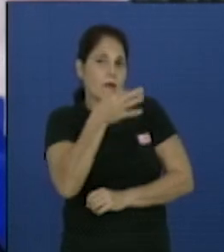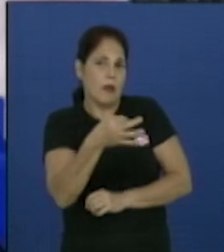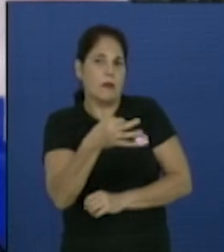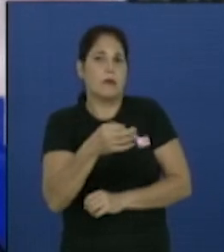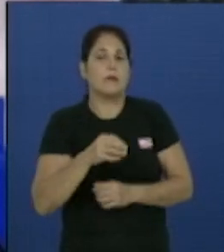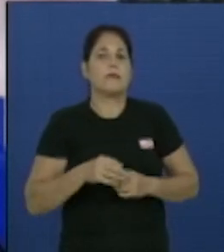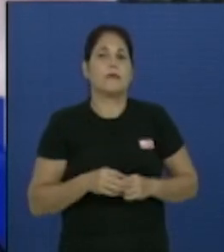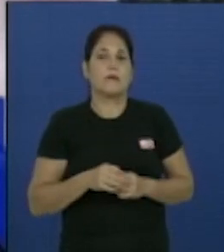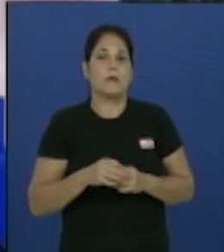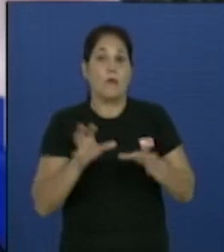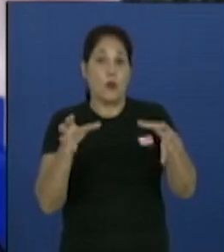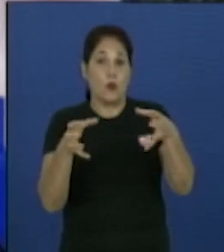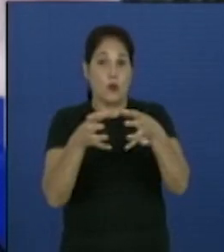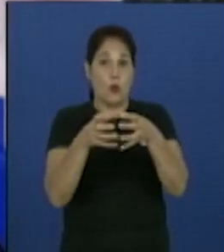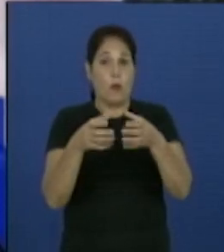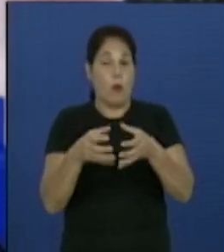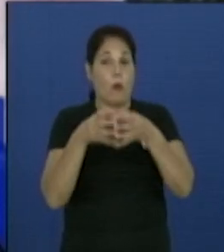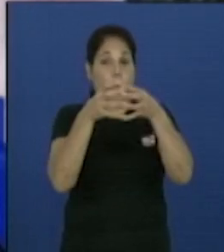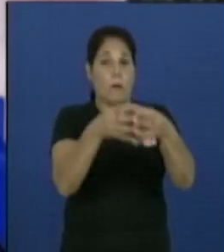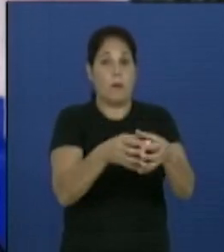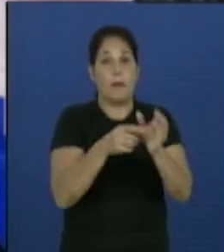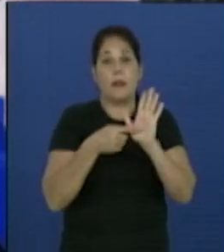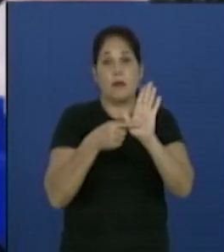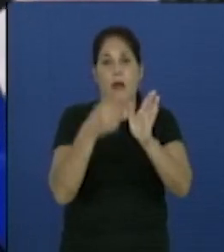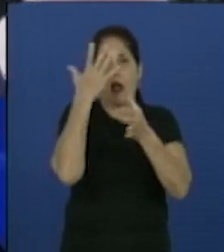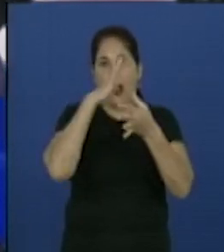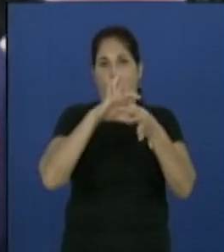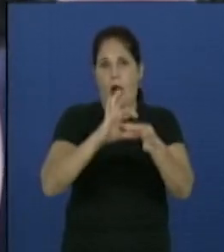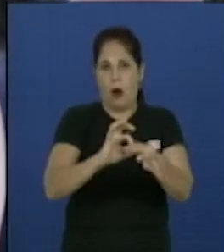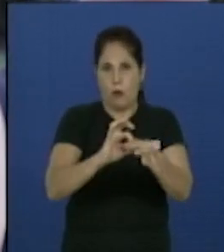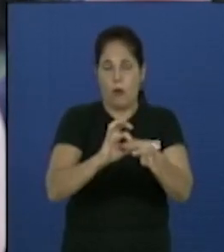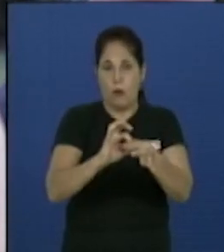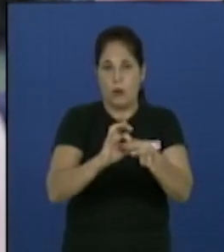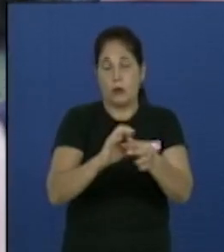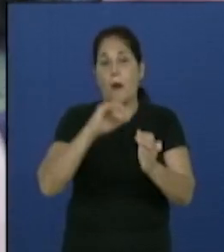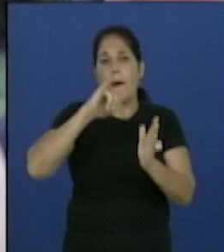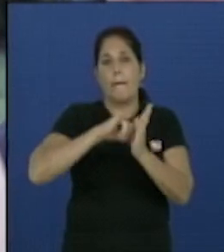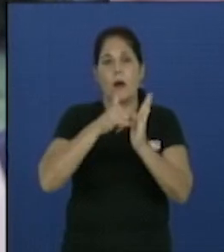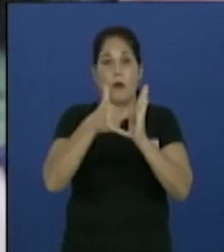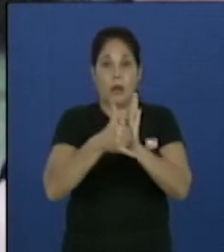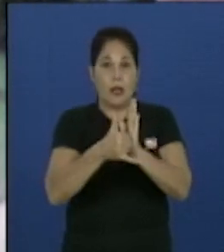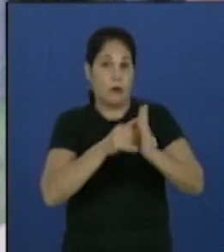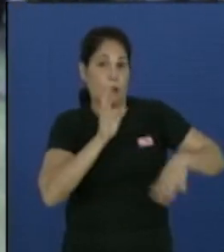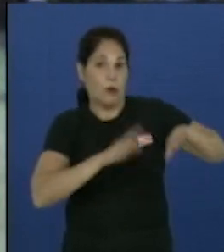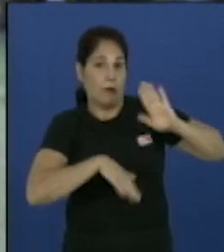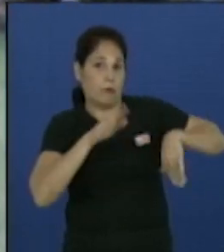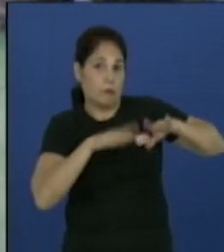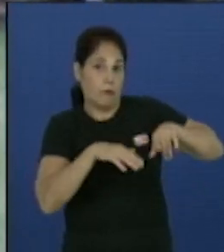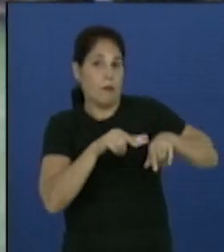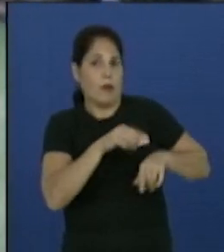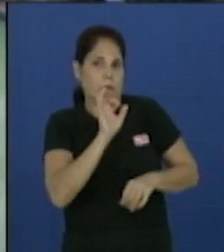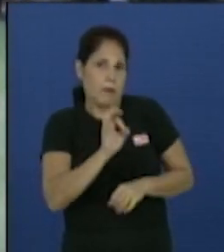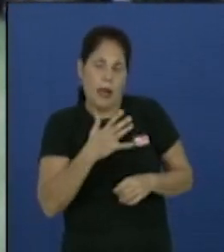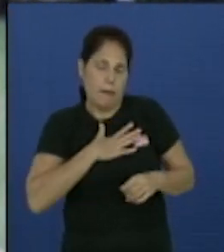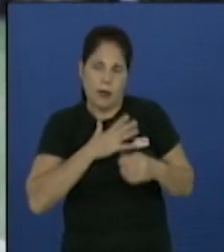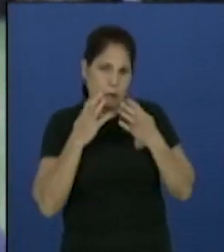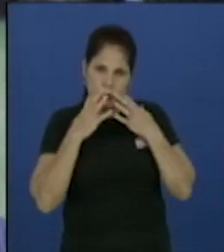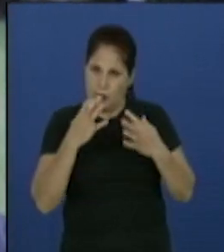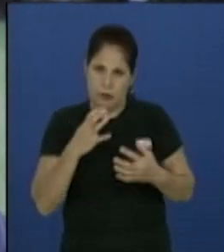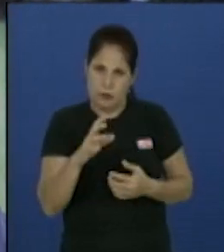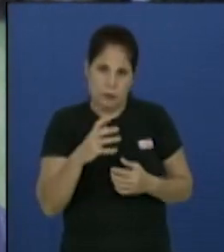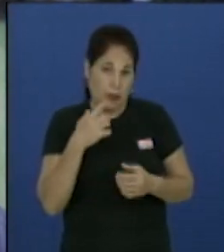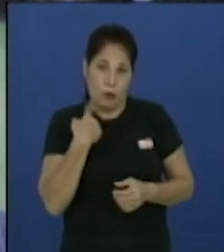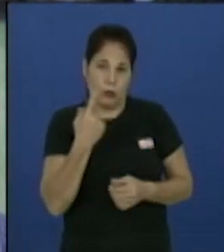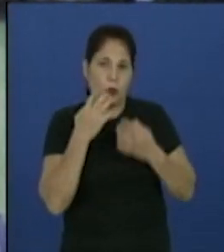coreografía que la vamos a presentar en agosto en ese gran proyecto que obviamente es muy importante para